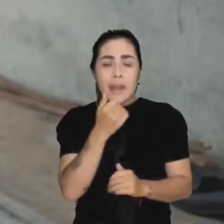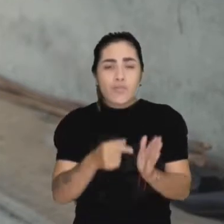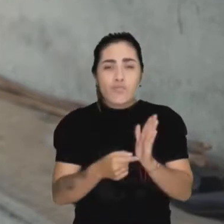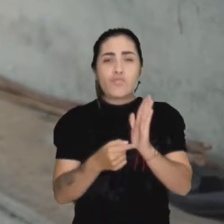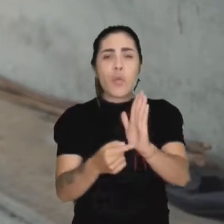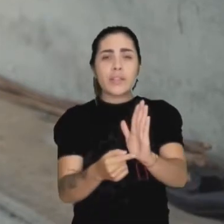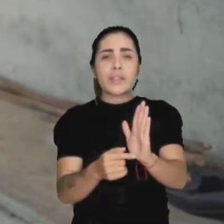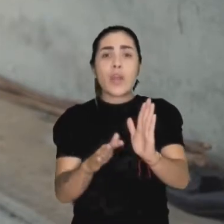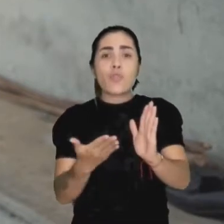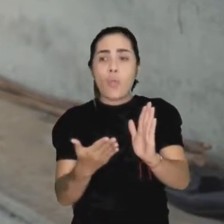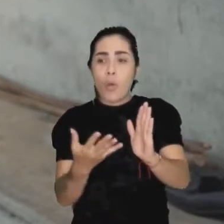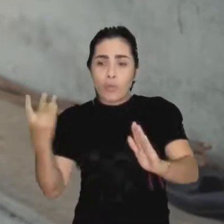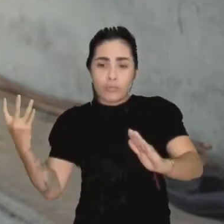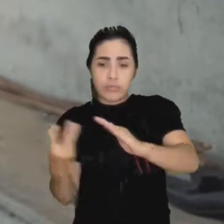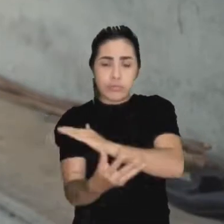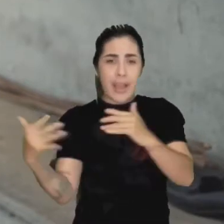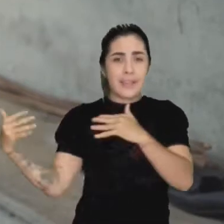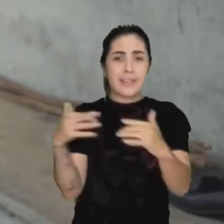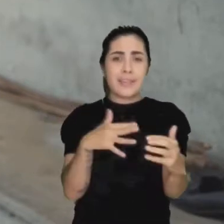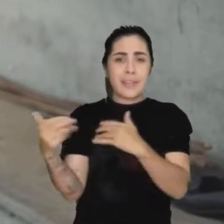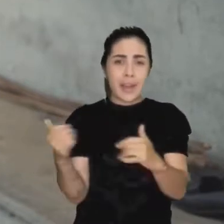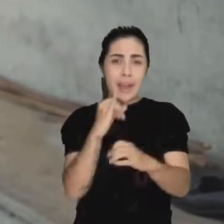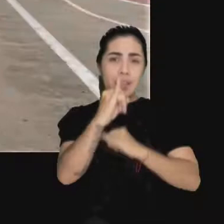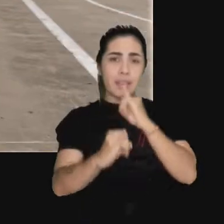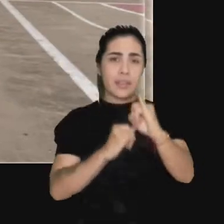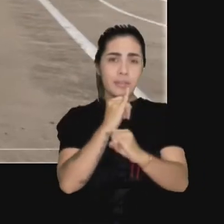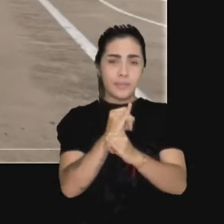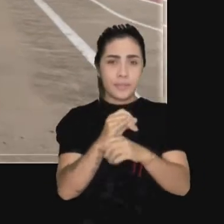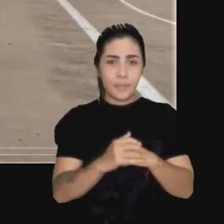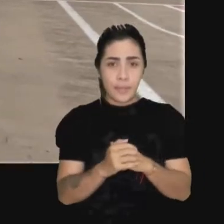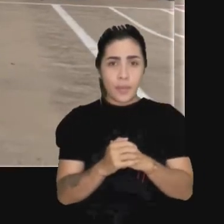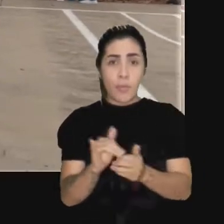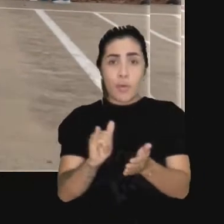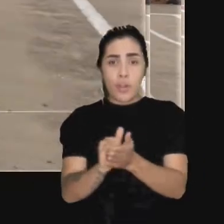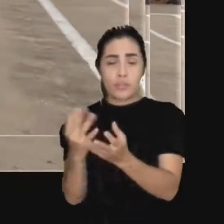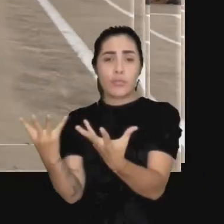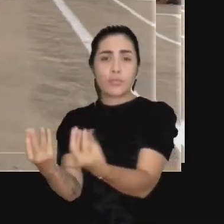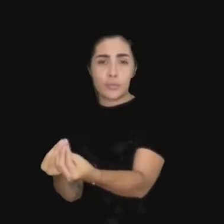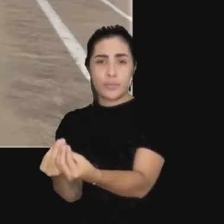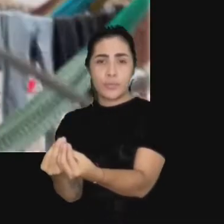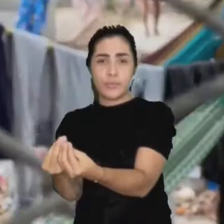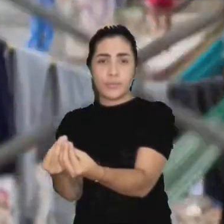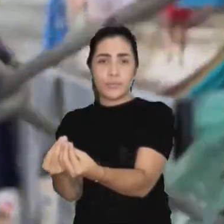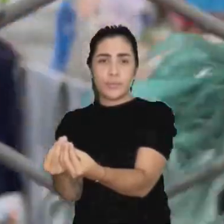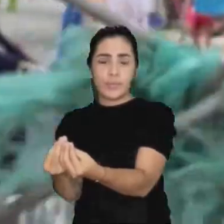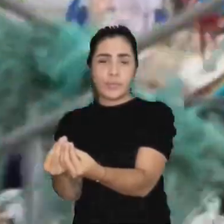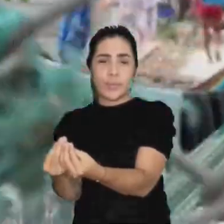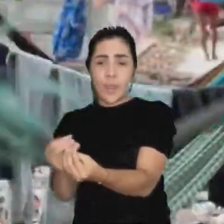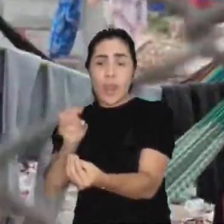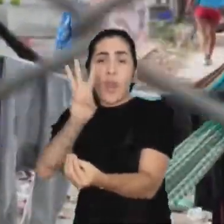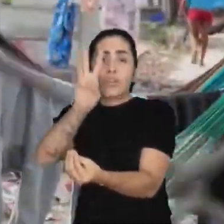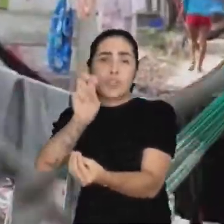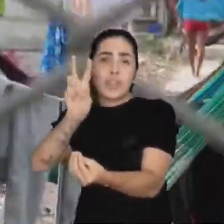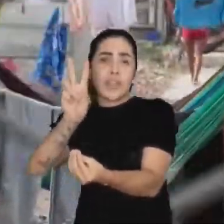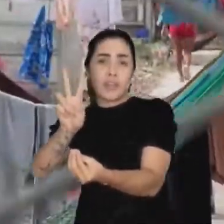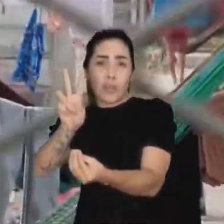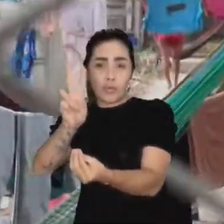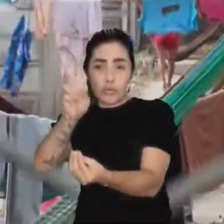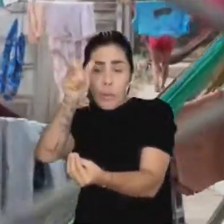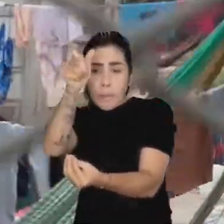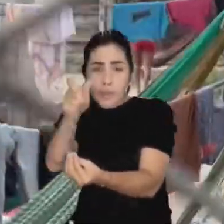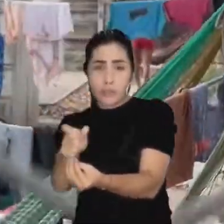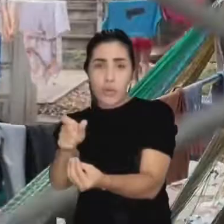el alcance transnacional de esos enfrentamientos. Parte de ese grupo, 82 personas,